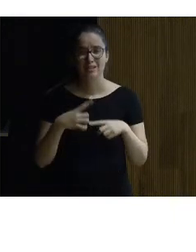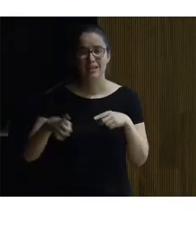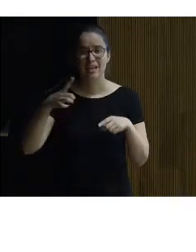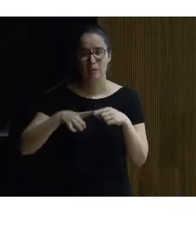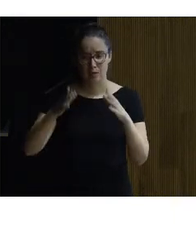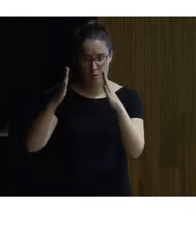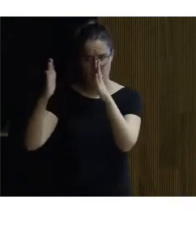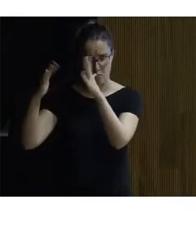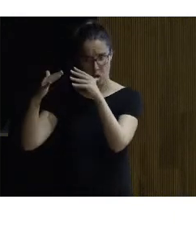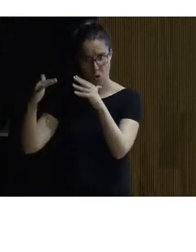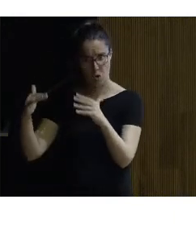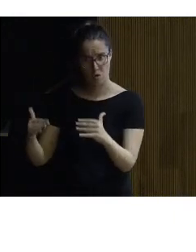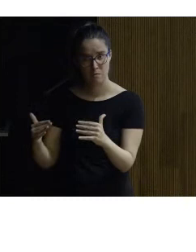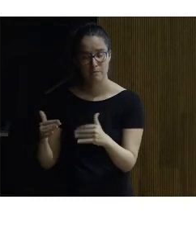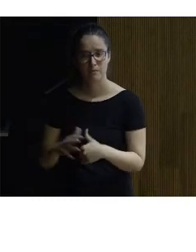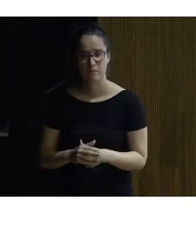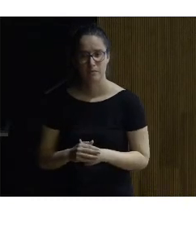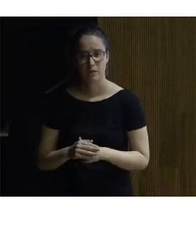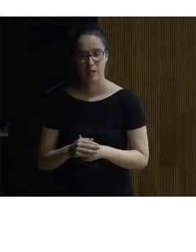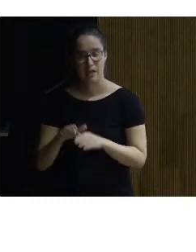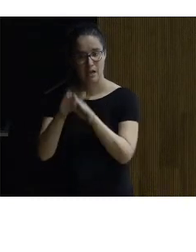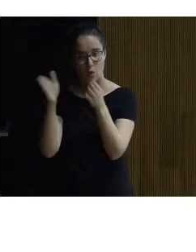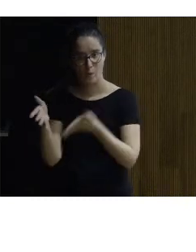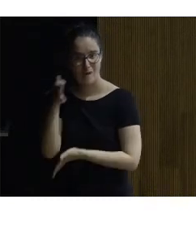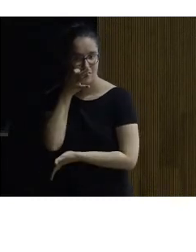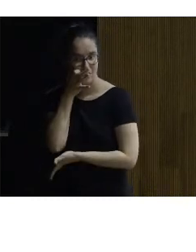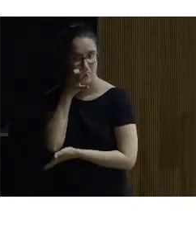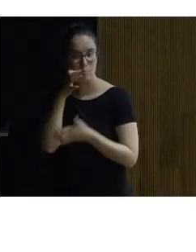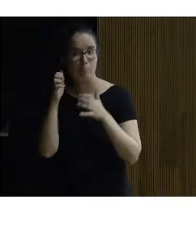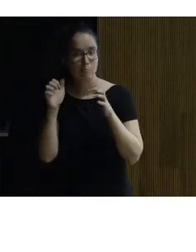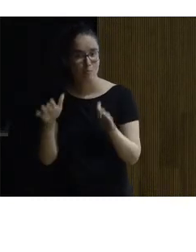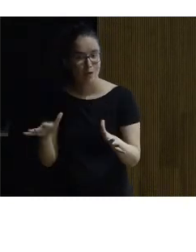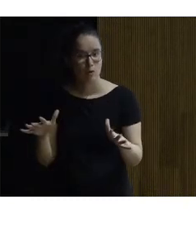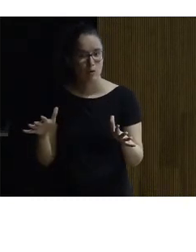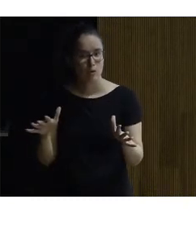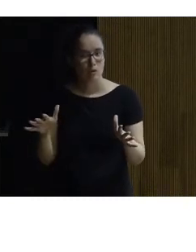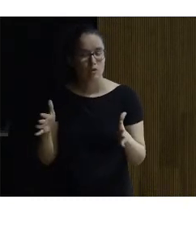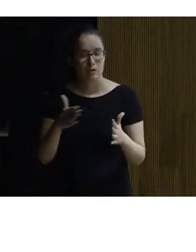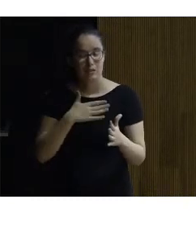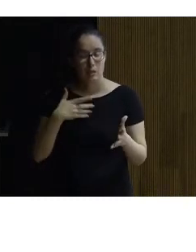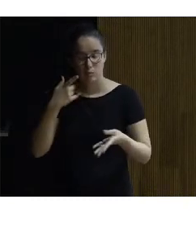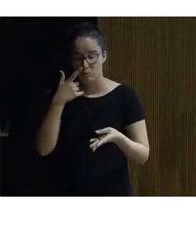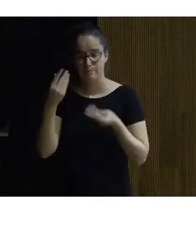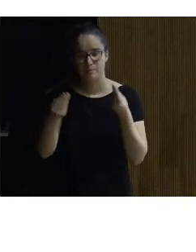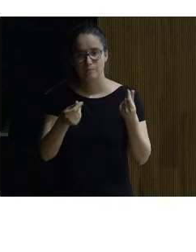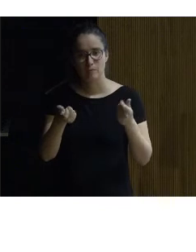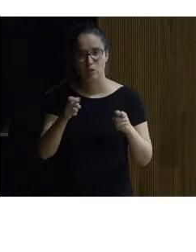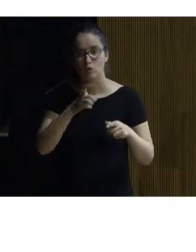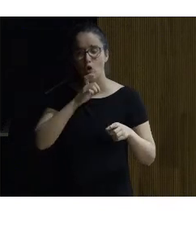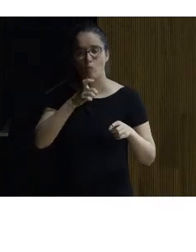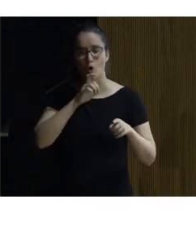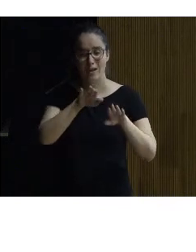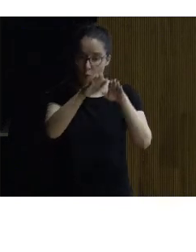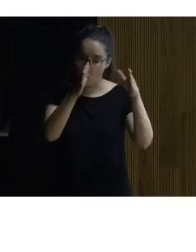caídos en la cueva original pero que queríamos que nos diera la impresión de cómo sería esa